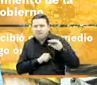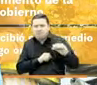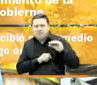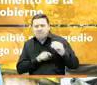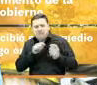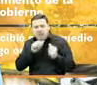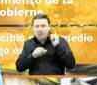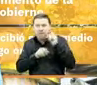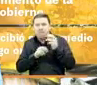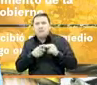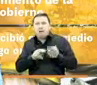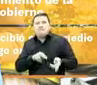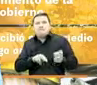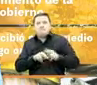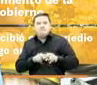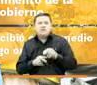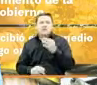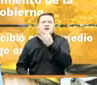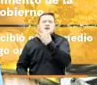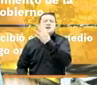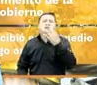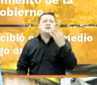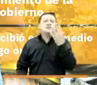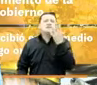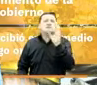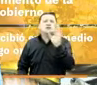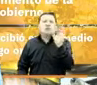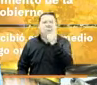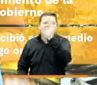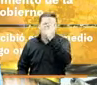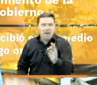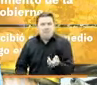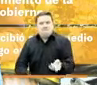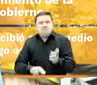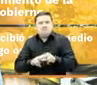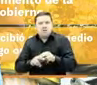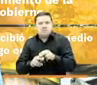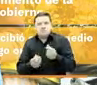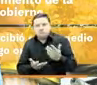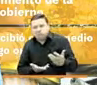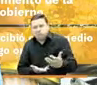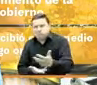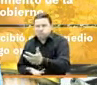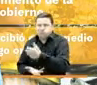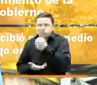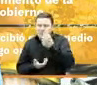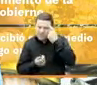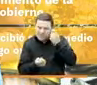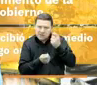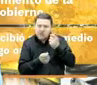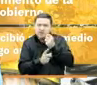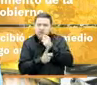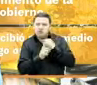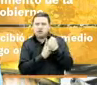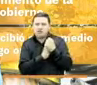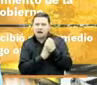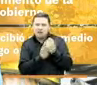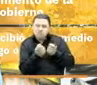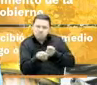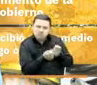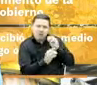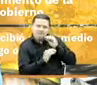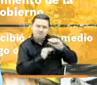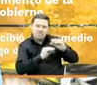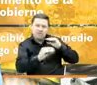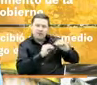también aumentó en un 350% la inversión en esta estrategia de protección social respecto